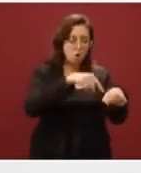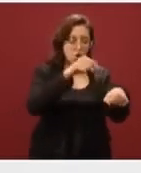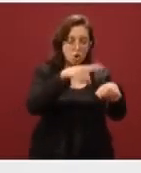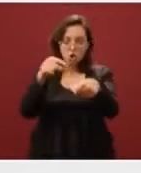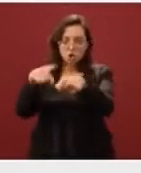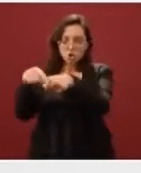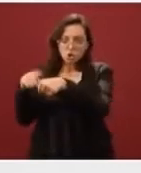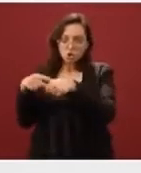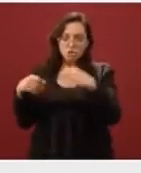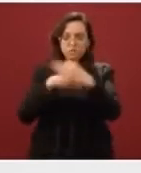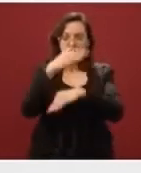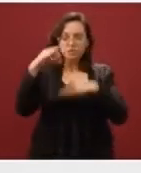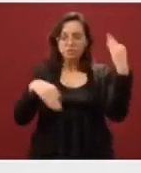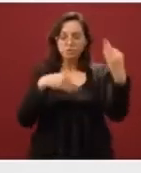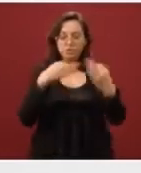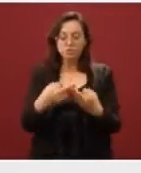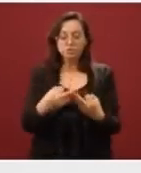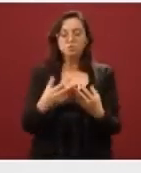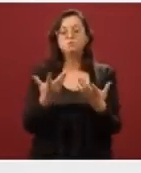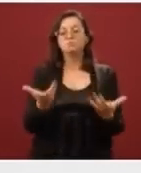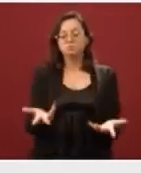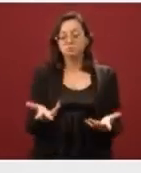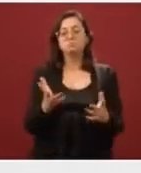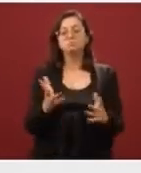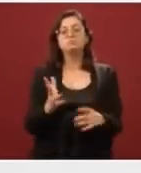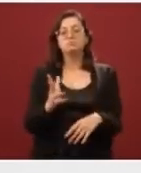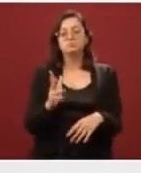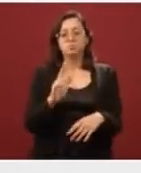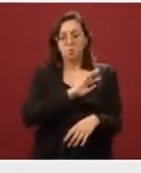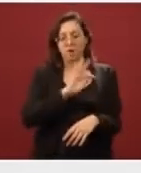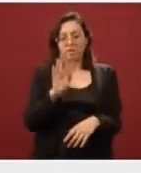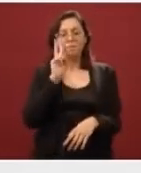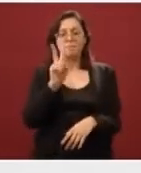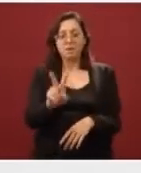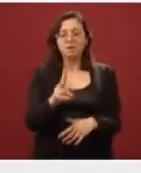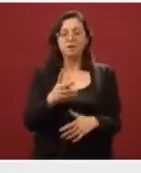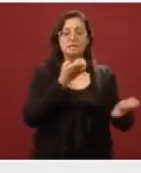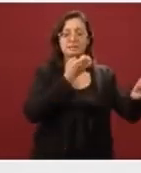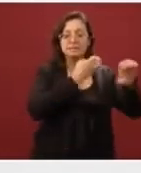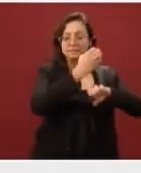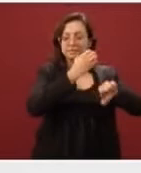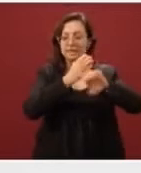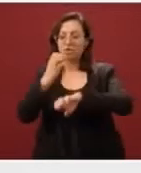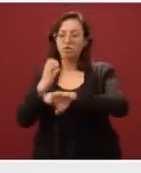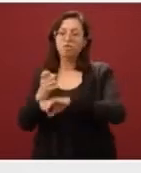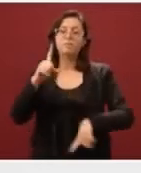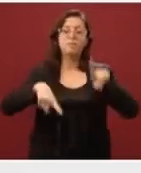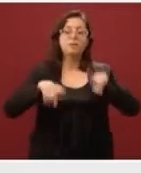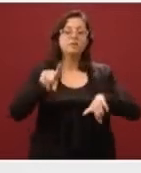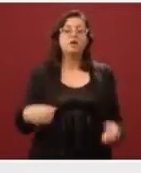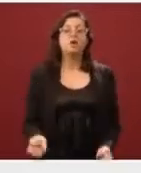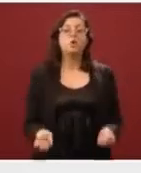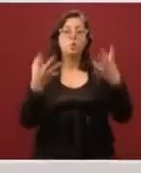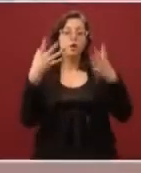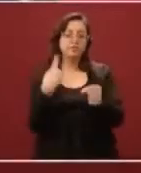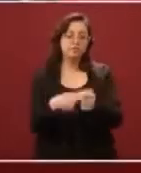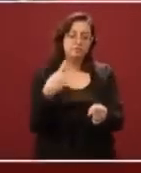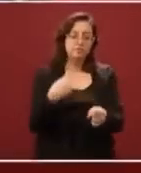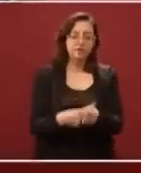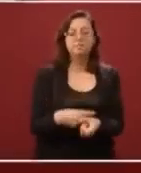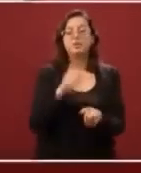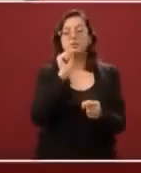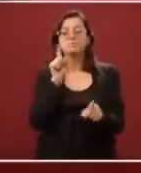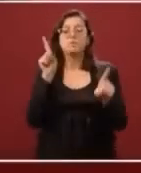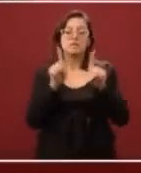recordando nuevamente que la información puntual para cada estado en relación al número de casos e información como el